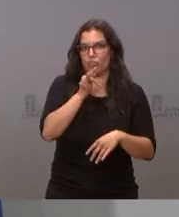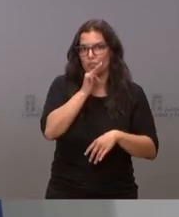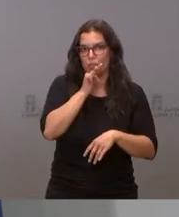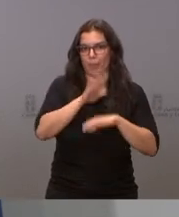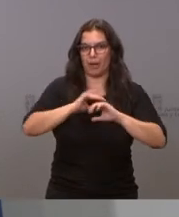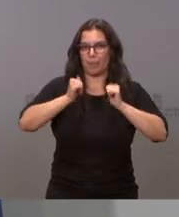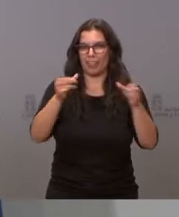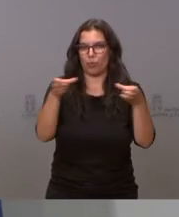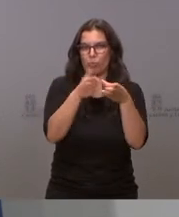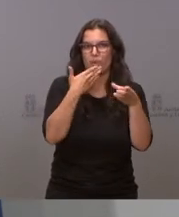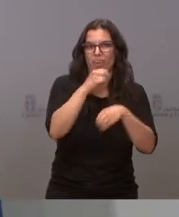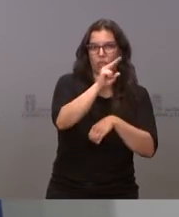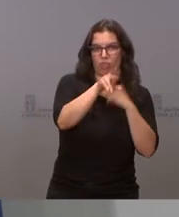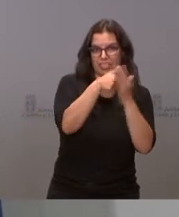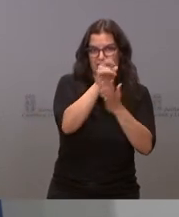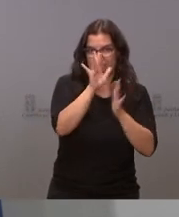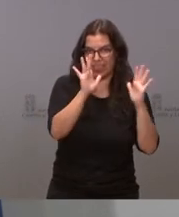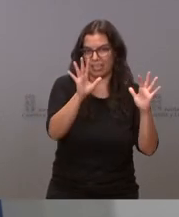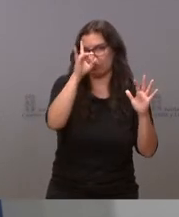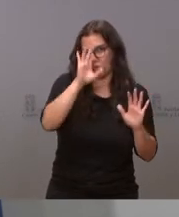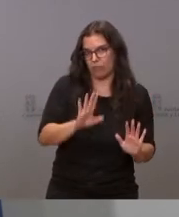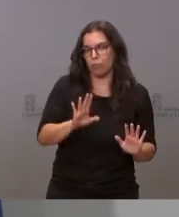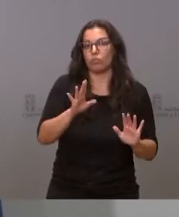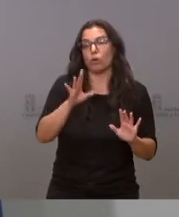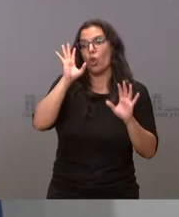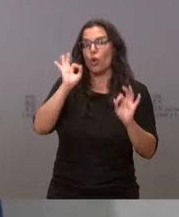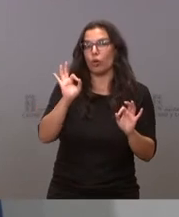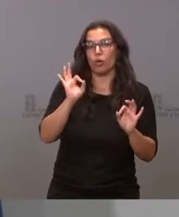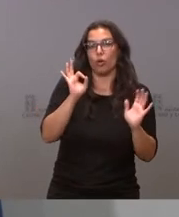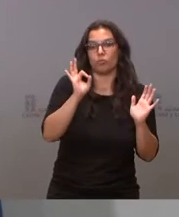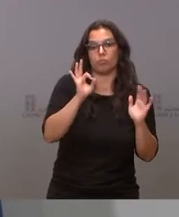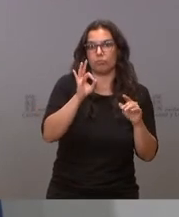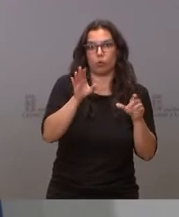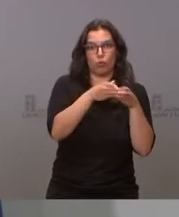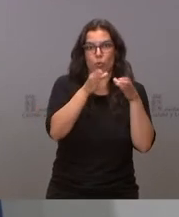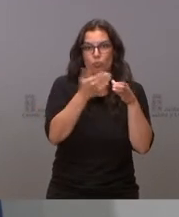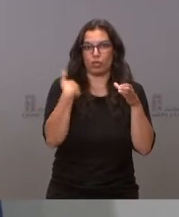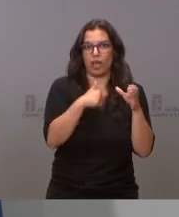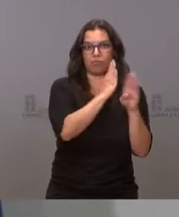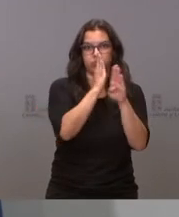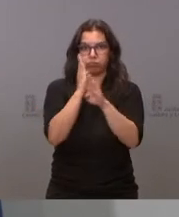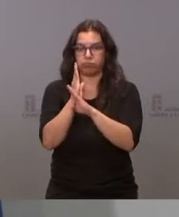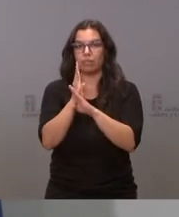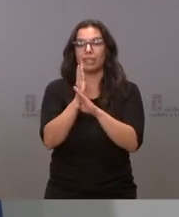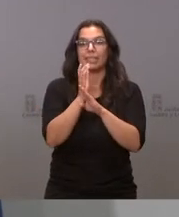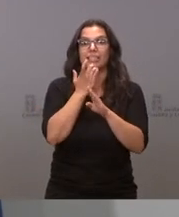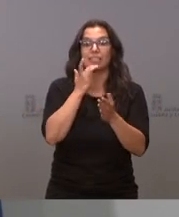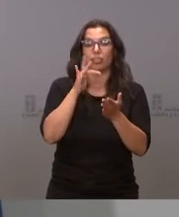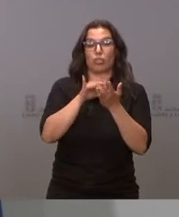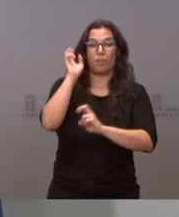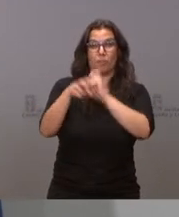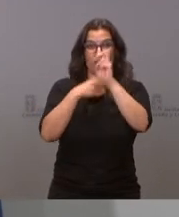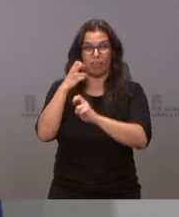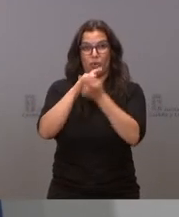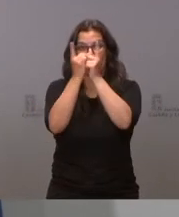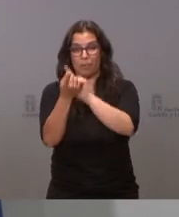vacunación a este grupo de edad. Naturalmente, tenemos que seguir el calendario según los grupos establecidos. Se va a producir una modificación, como ustedes saben, que se nos